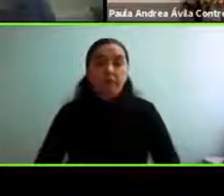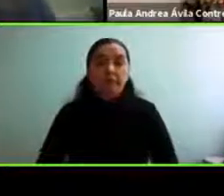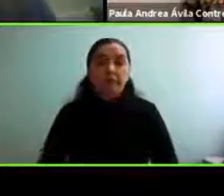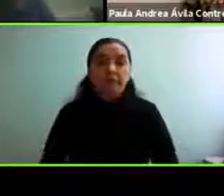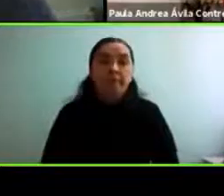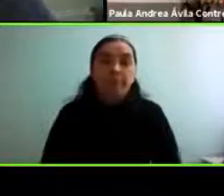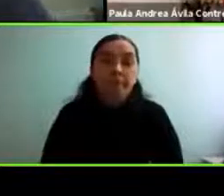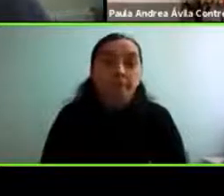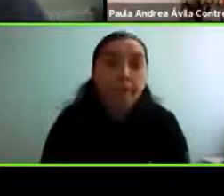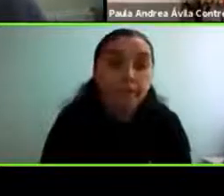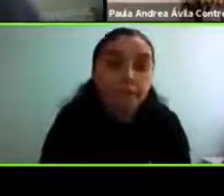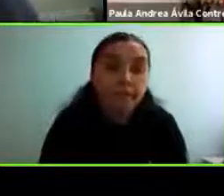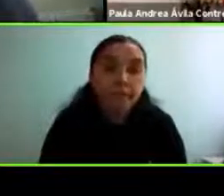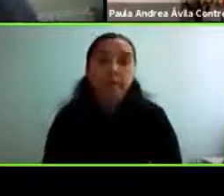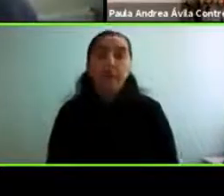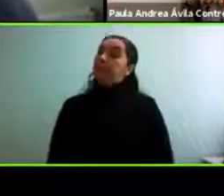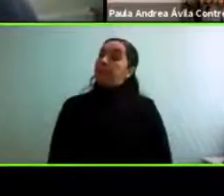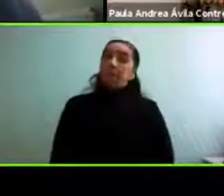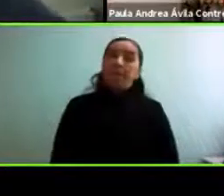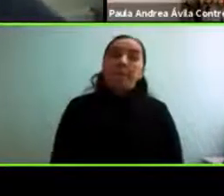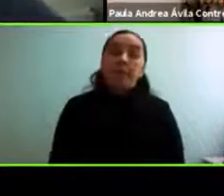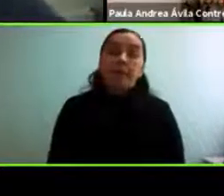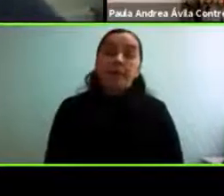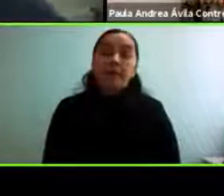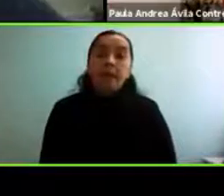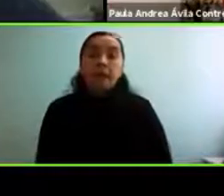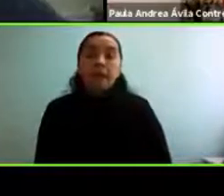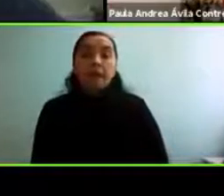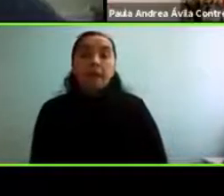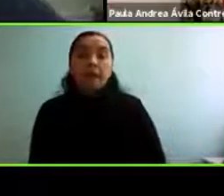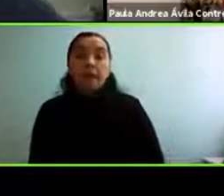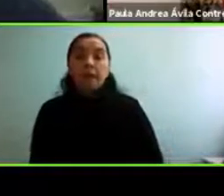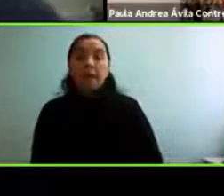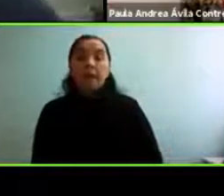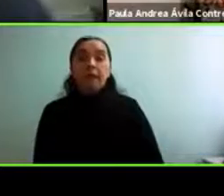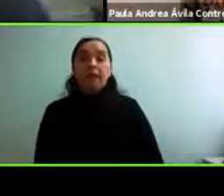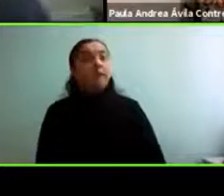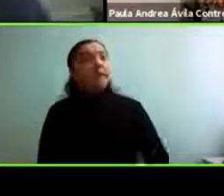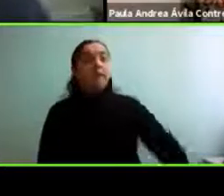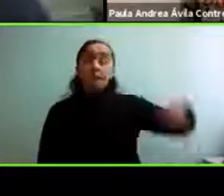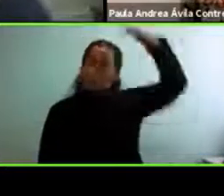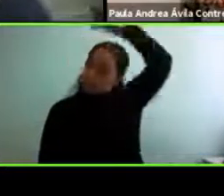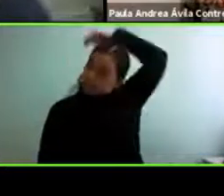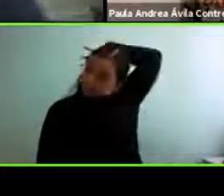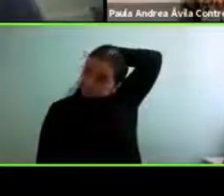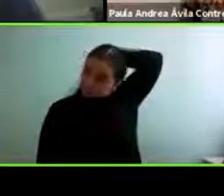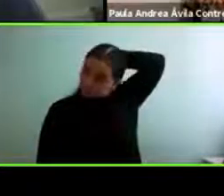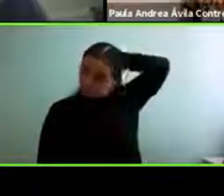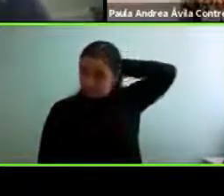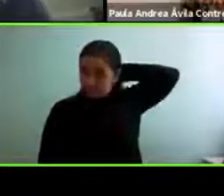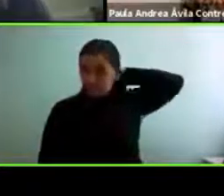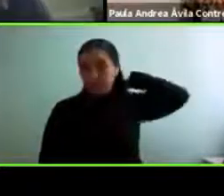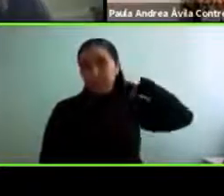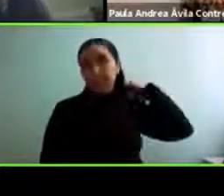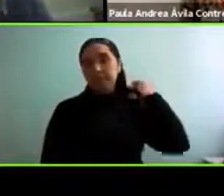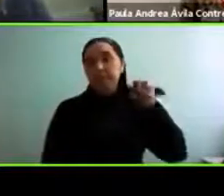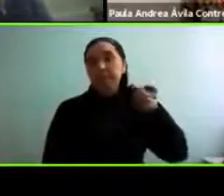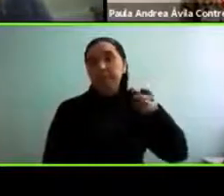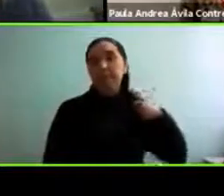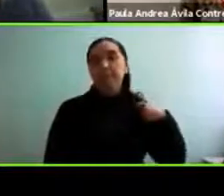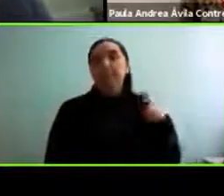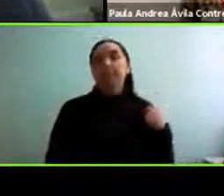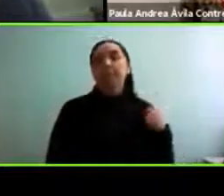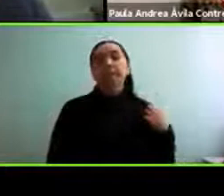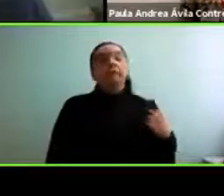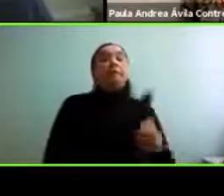super y Susana si estás en las clases en posgrado que se hace